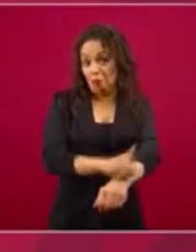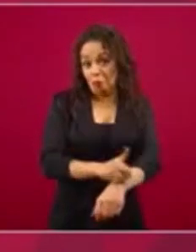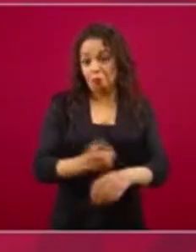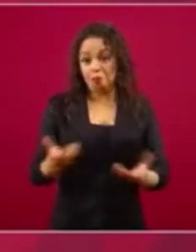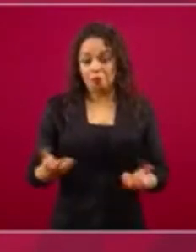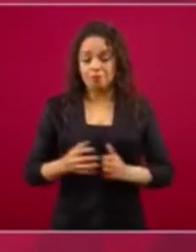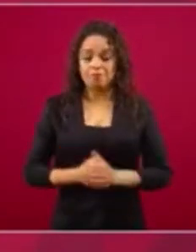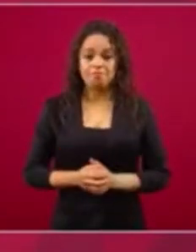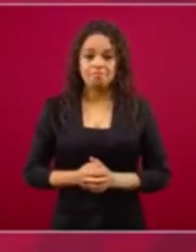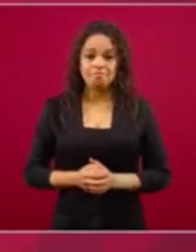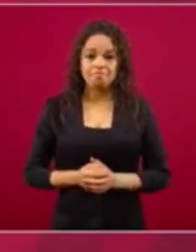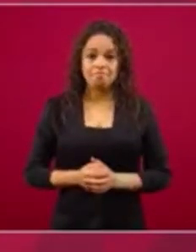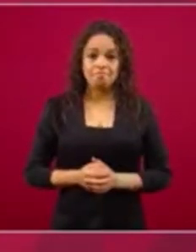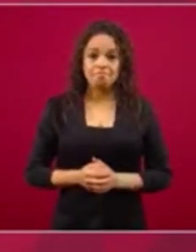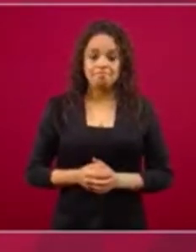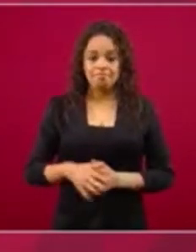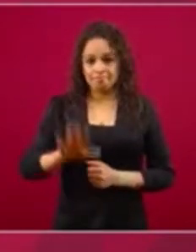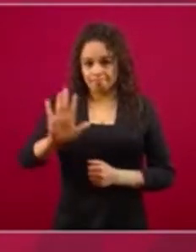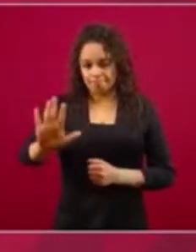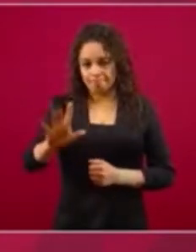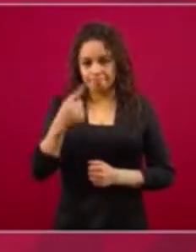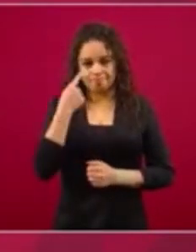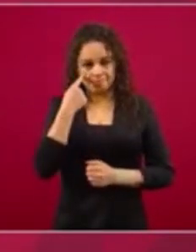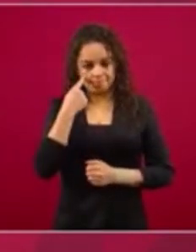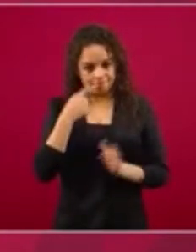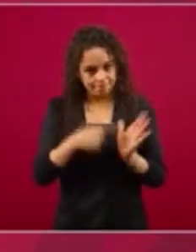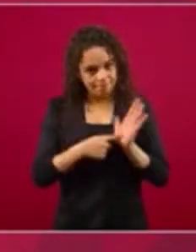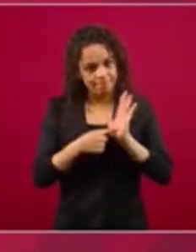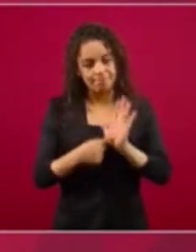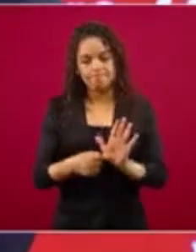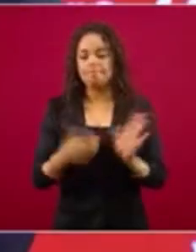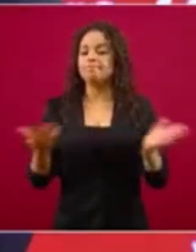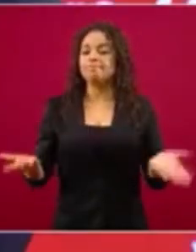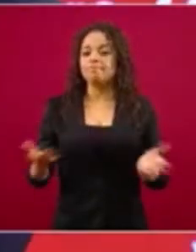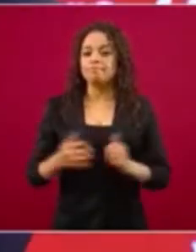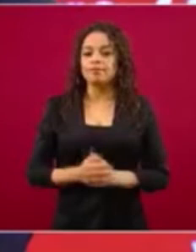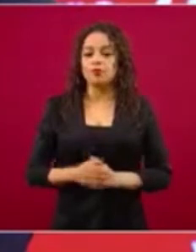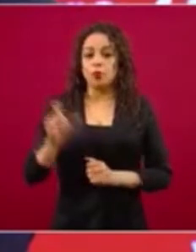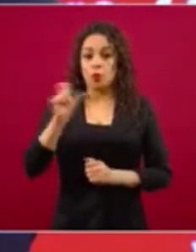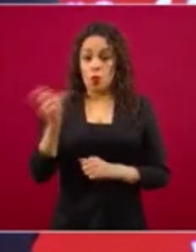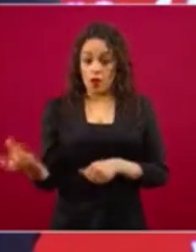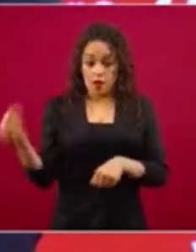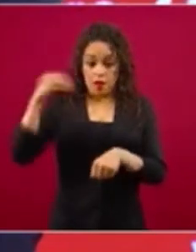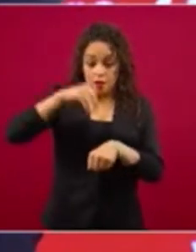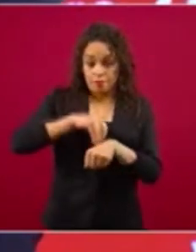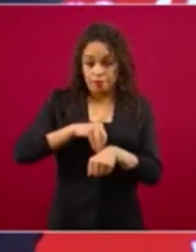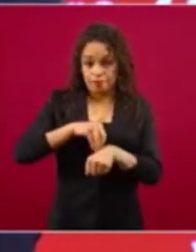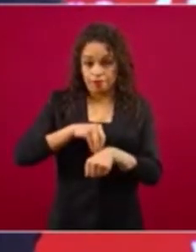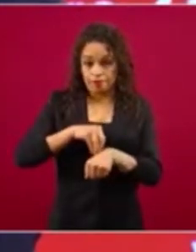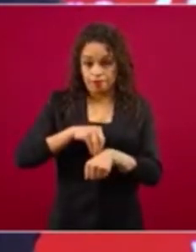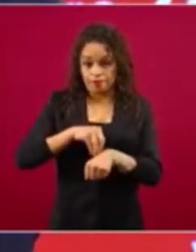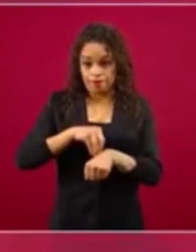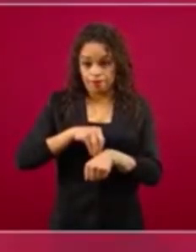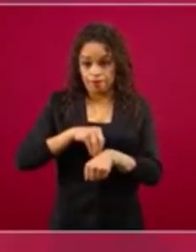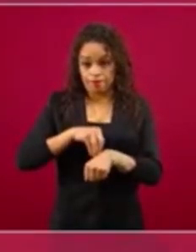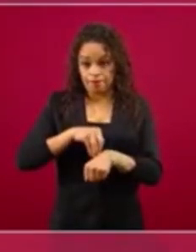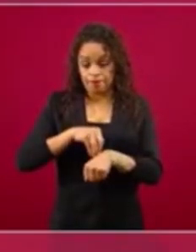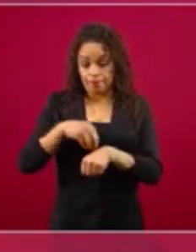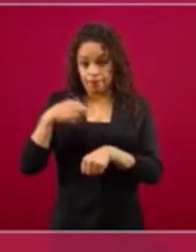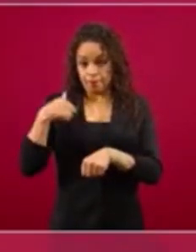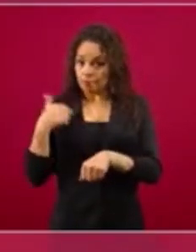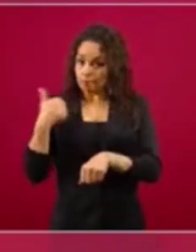Miren, desde el inicio del gobierno dije que